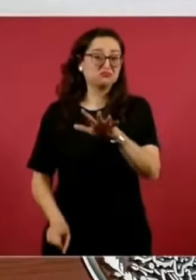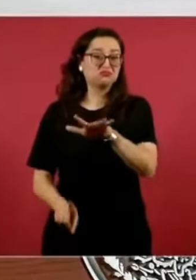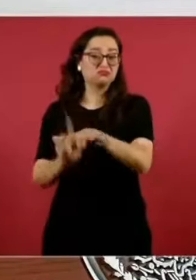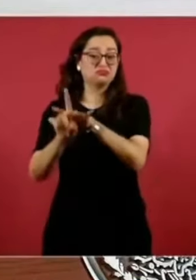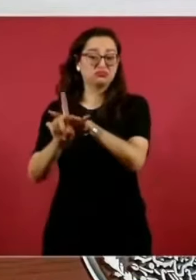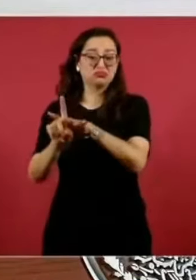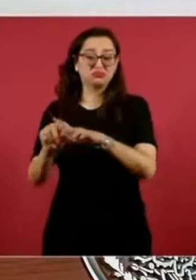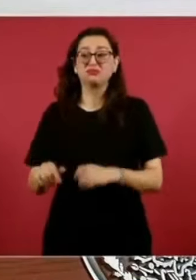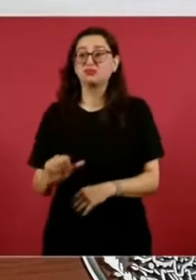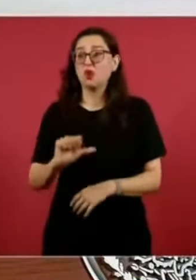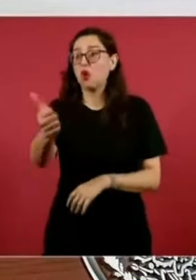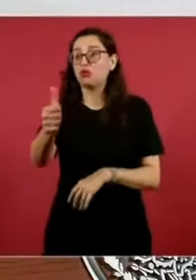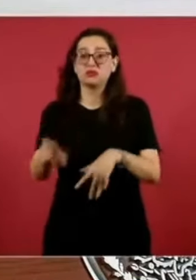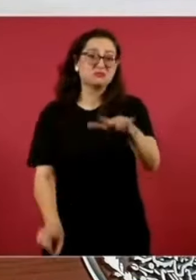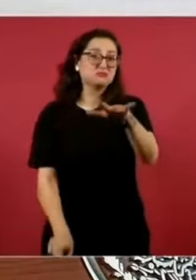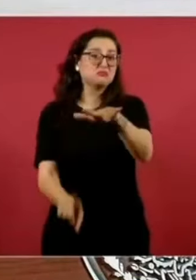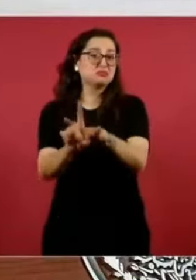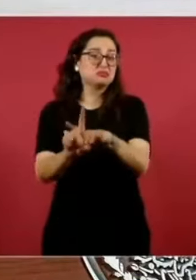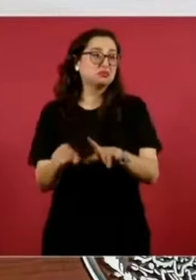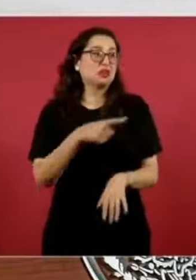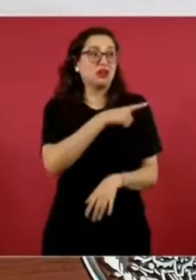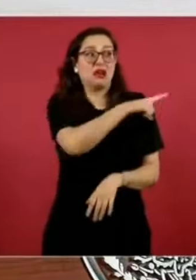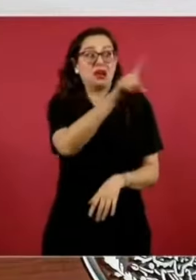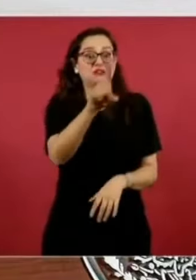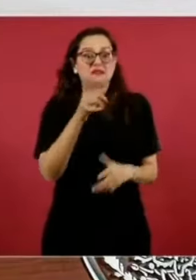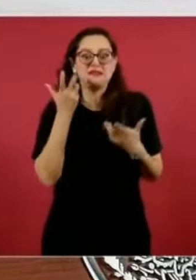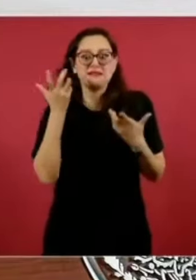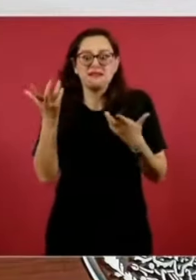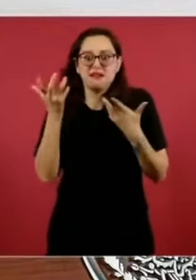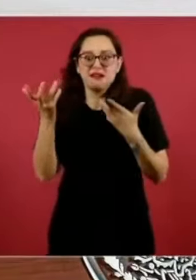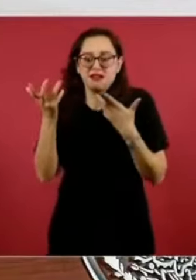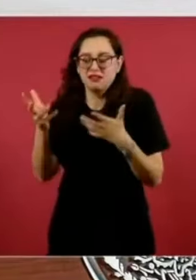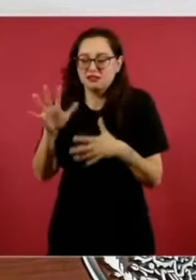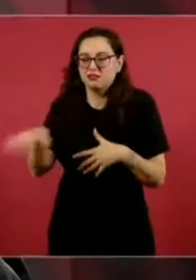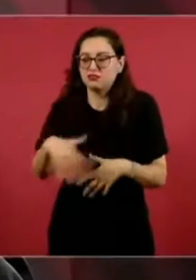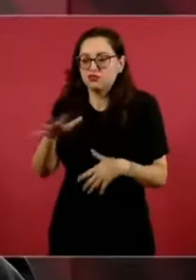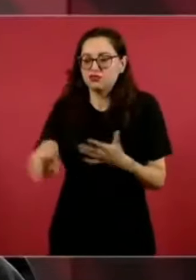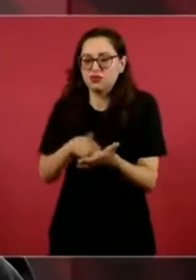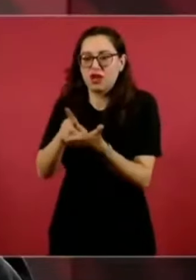Por eso nuestra estrategia, que no se ha entendido,